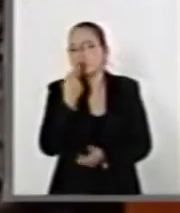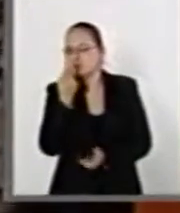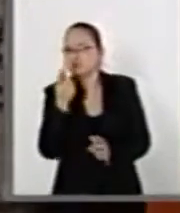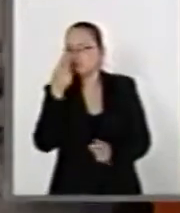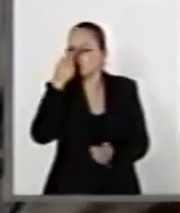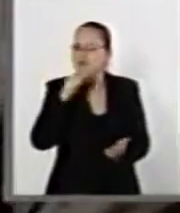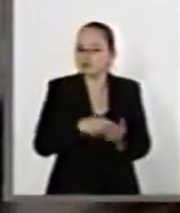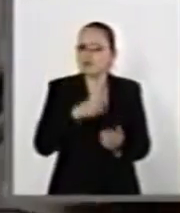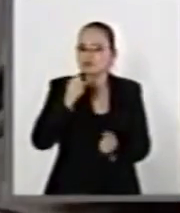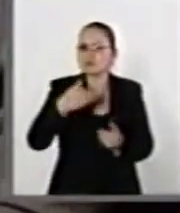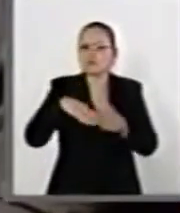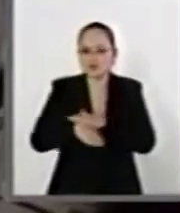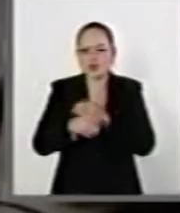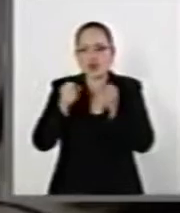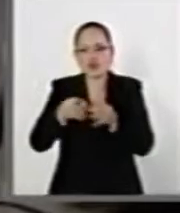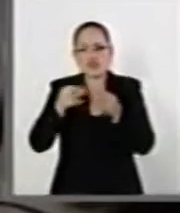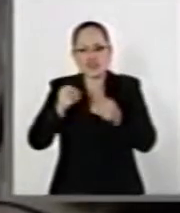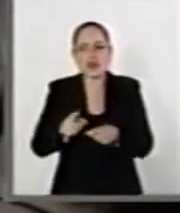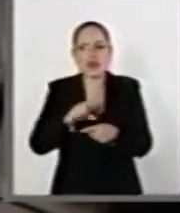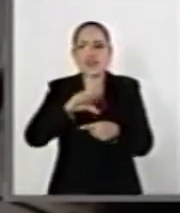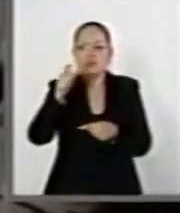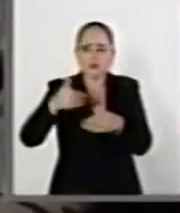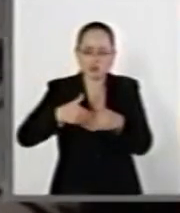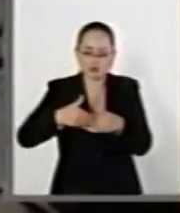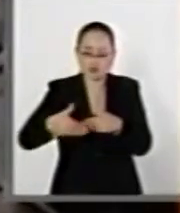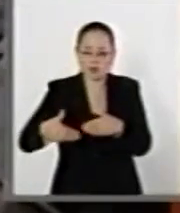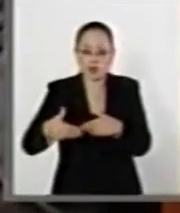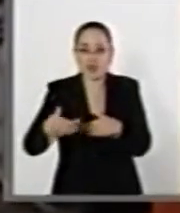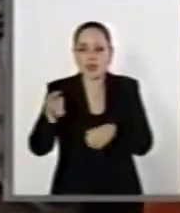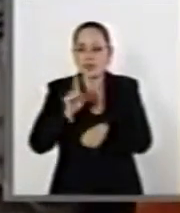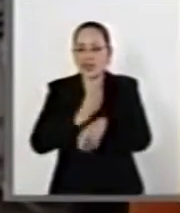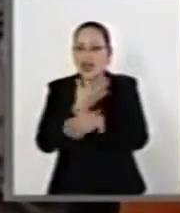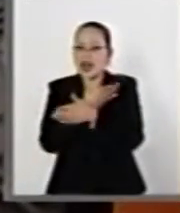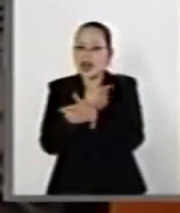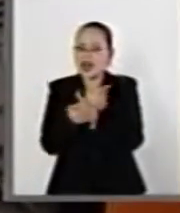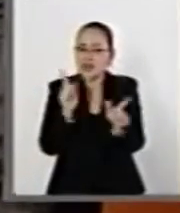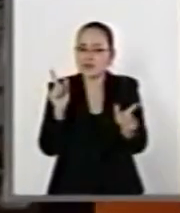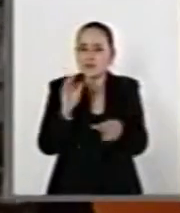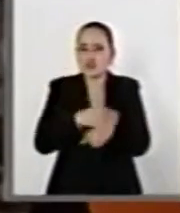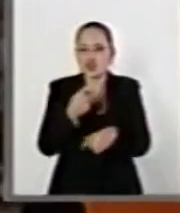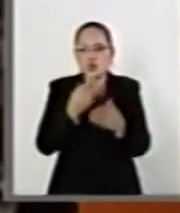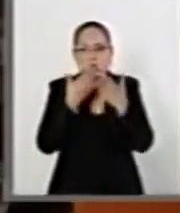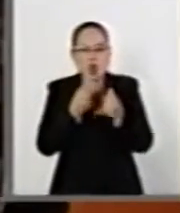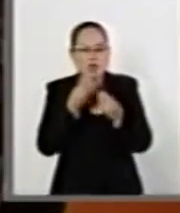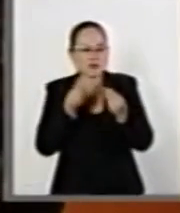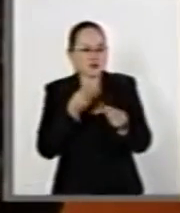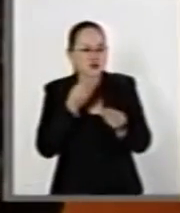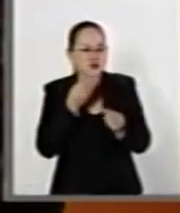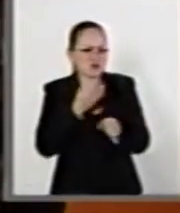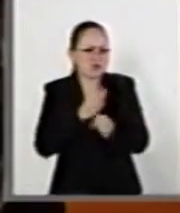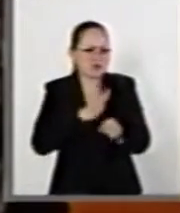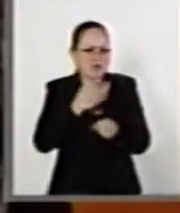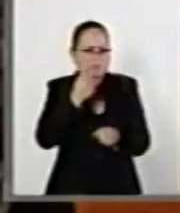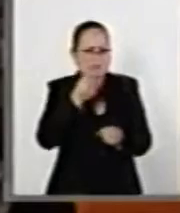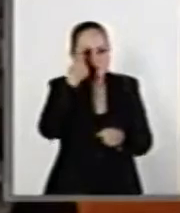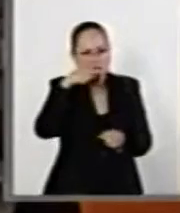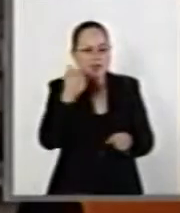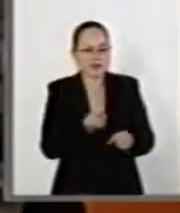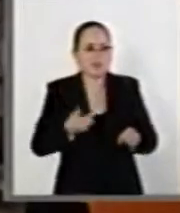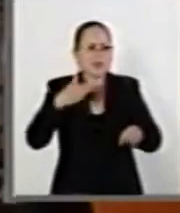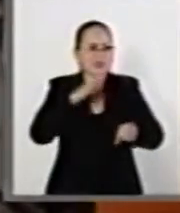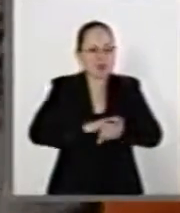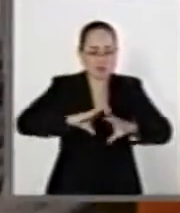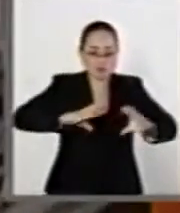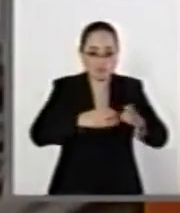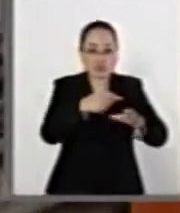tendrán el día libre, porque no hay mucho que hacer, no hay mucho que administrar. El Fondo Mexicano del Petróleo no ha